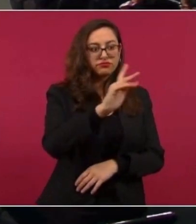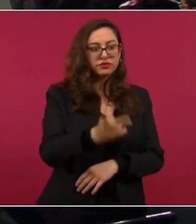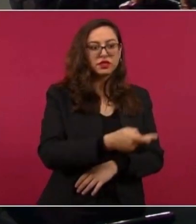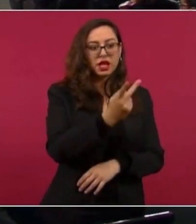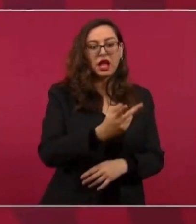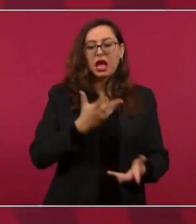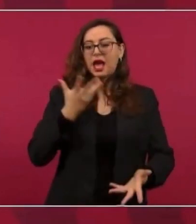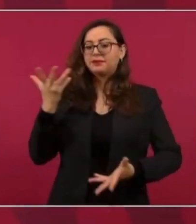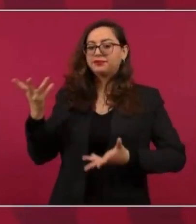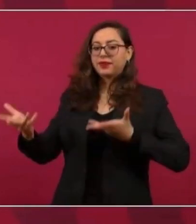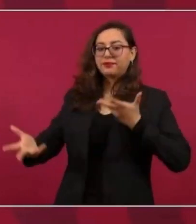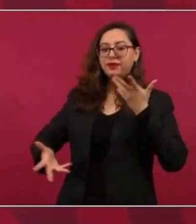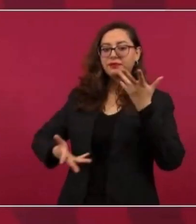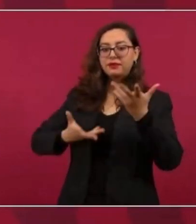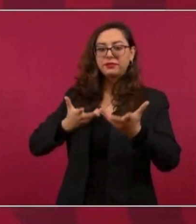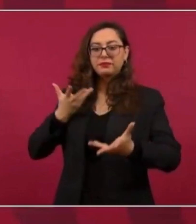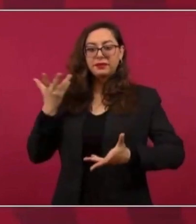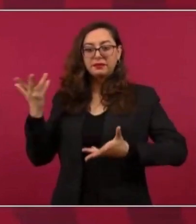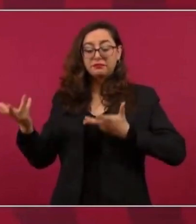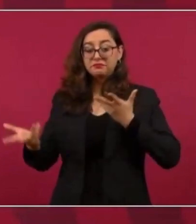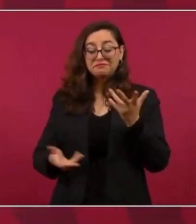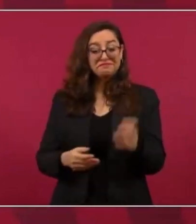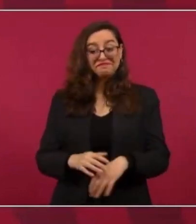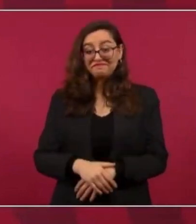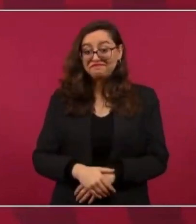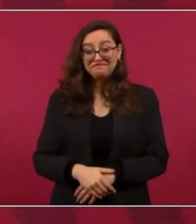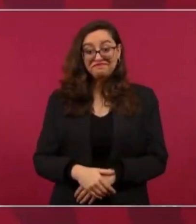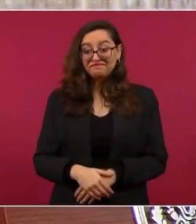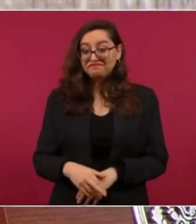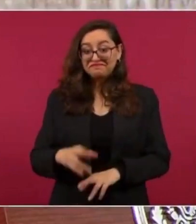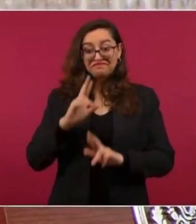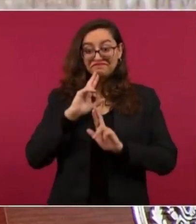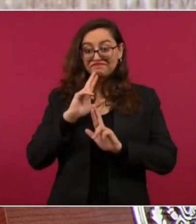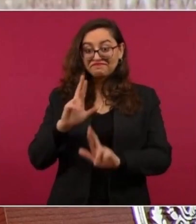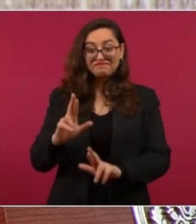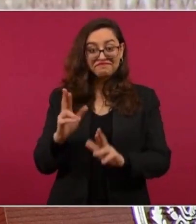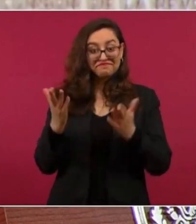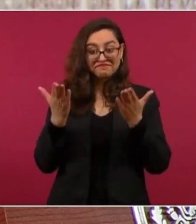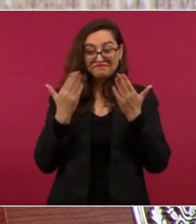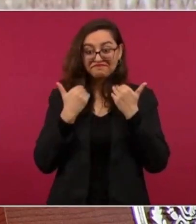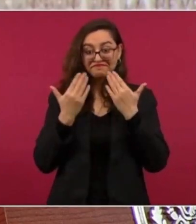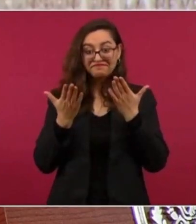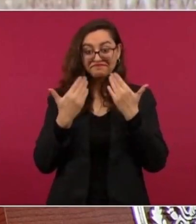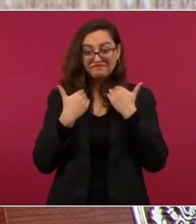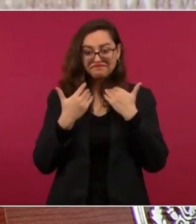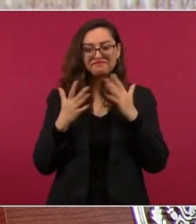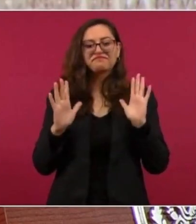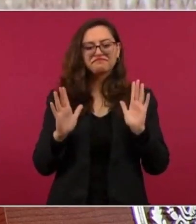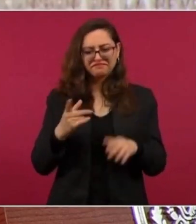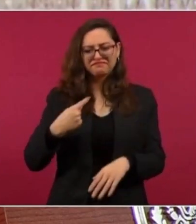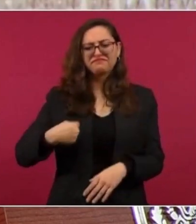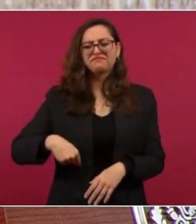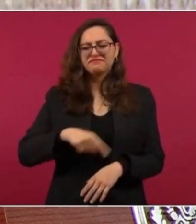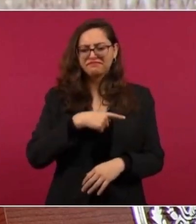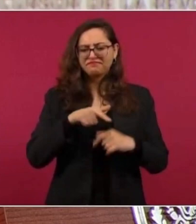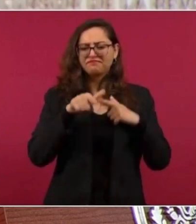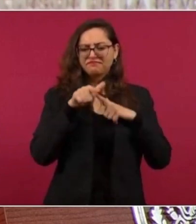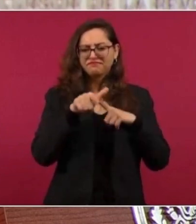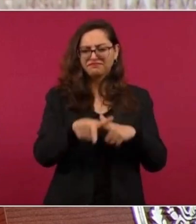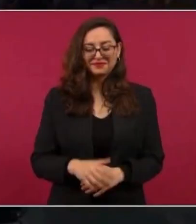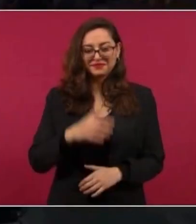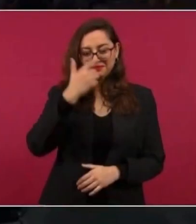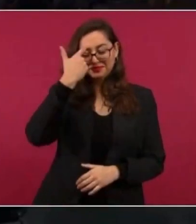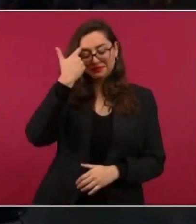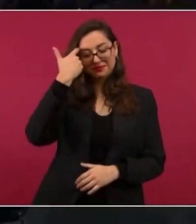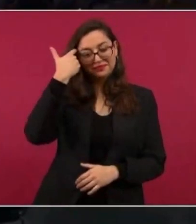sobre el tema, pero vamos a seguir pidiendo que